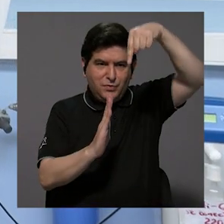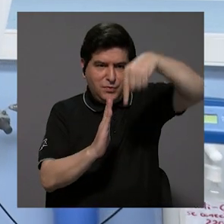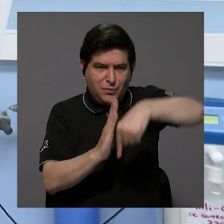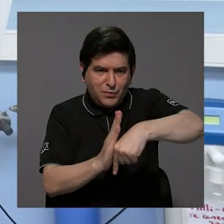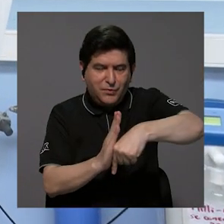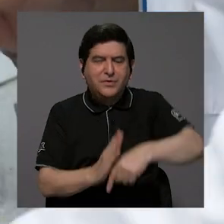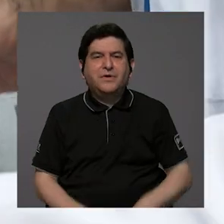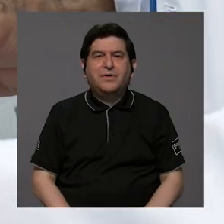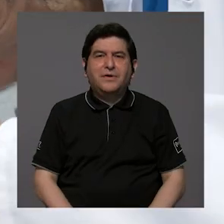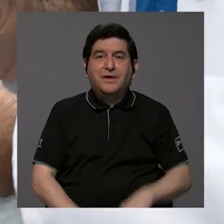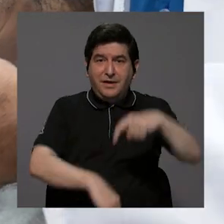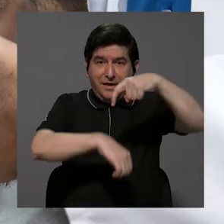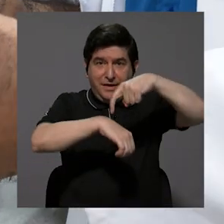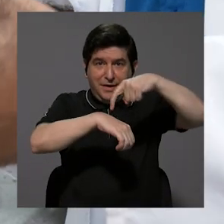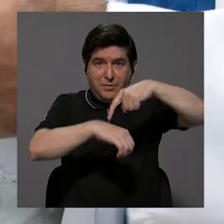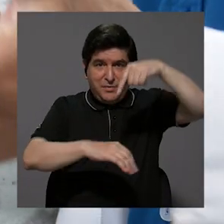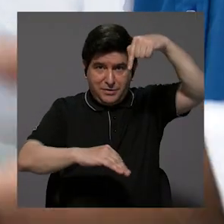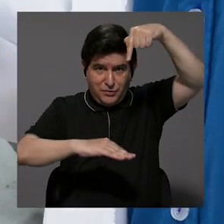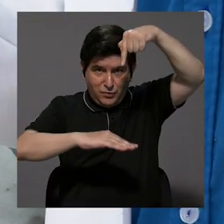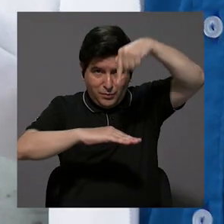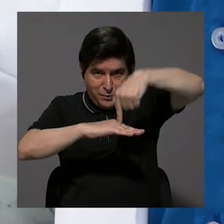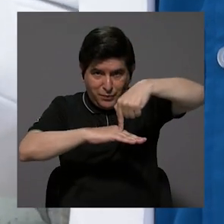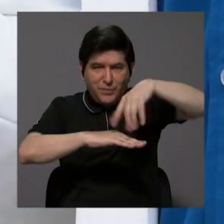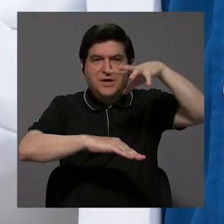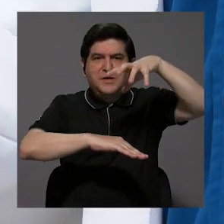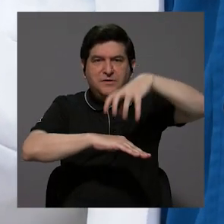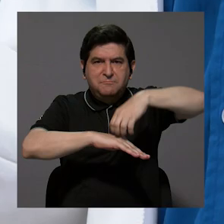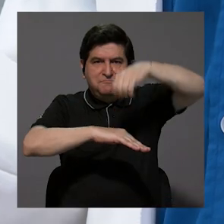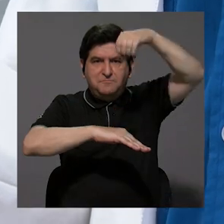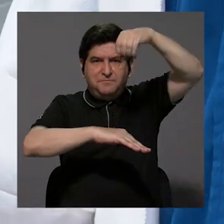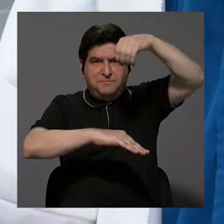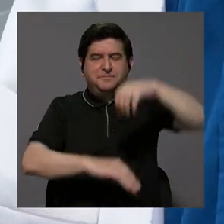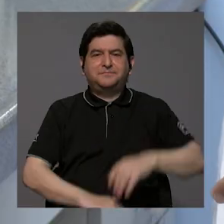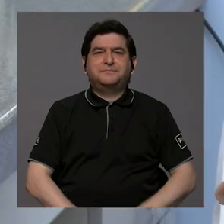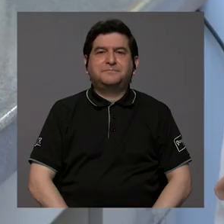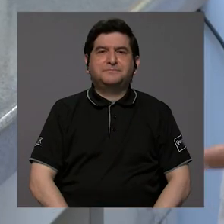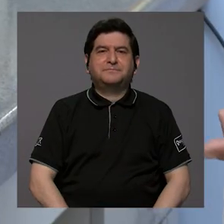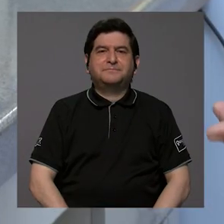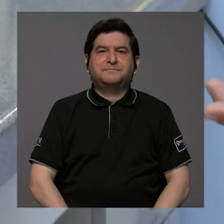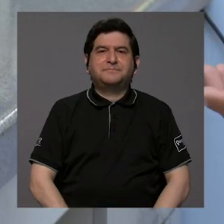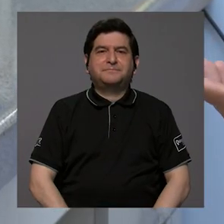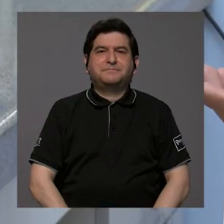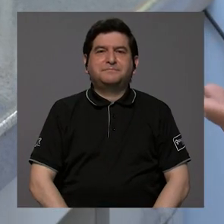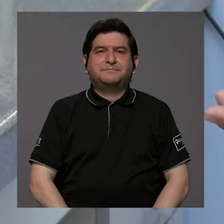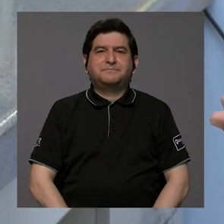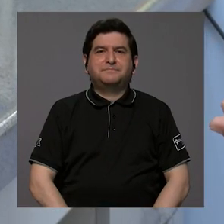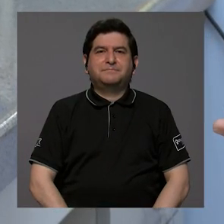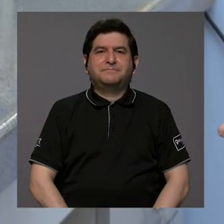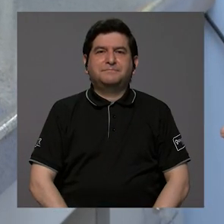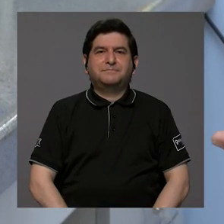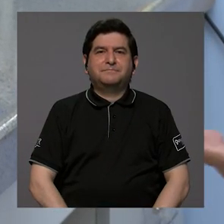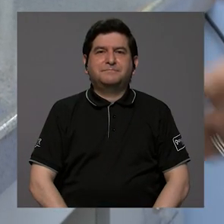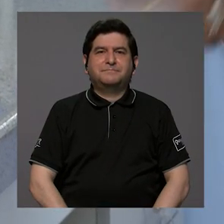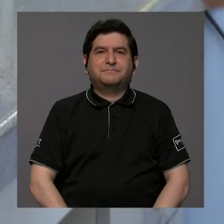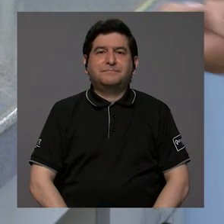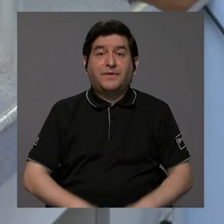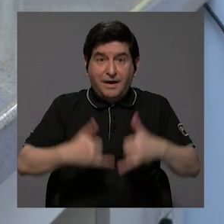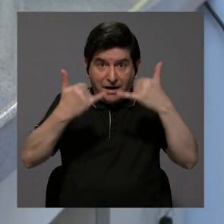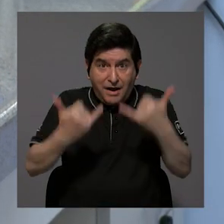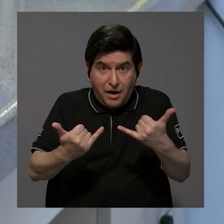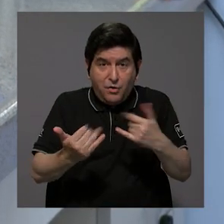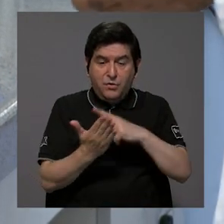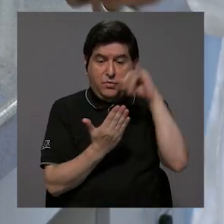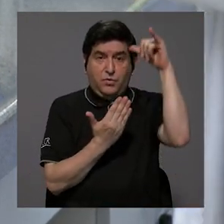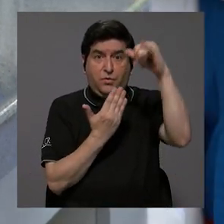gravedad y entonces cuando cae el cierre ya se hace como una especie de mordisco, por así decirlo, en el sedimento. En este momento el